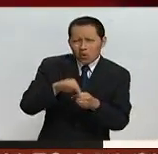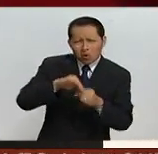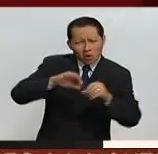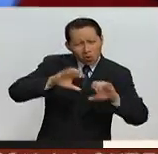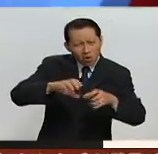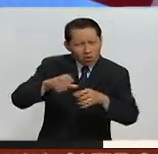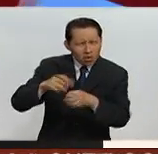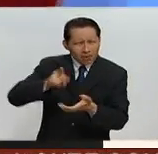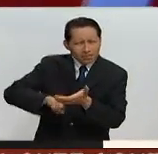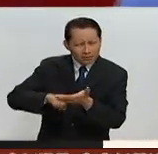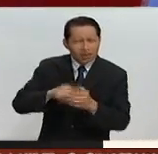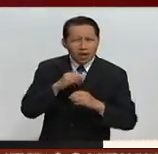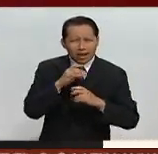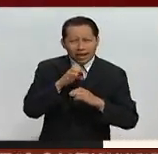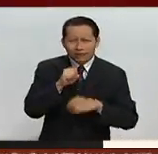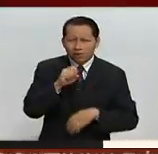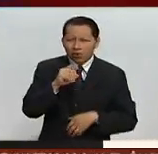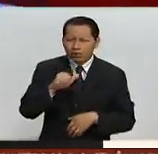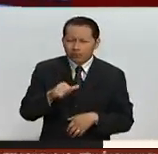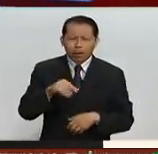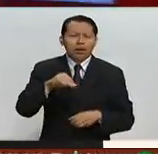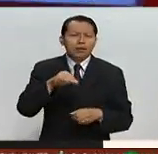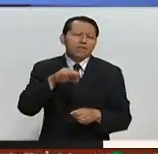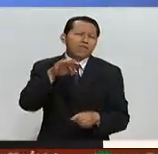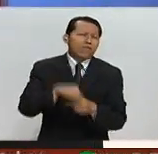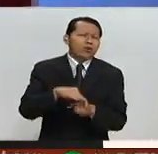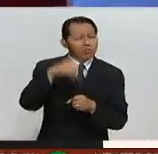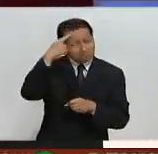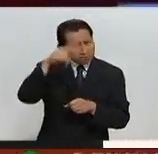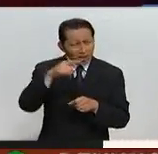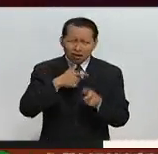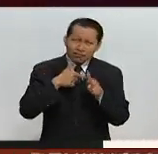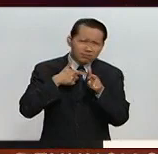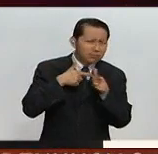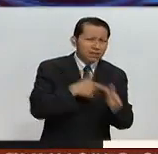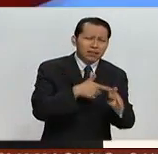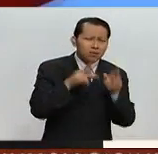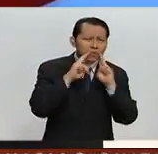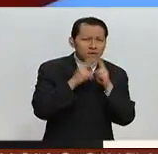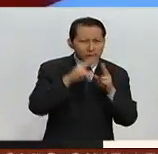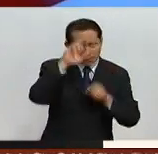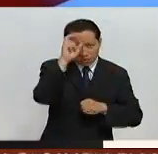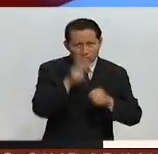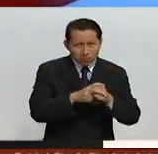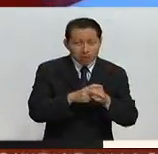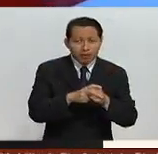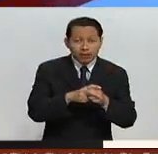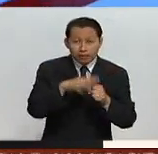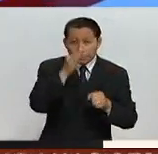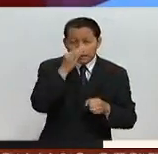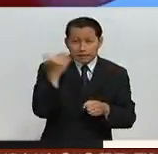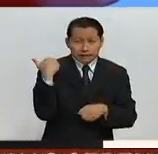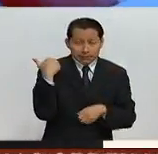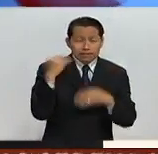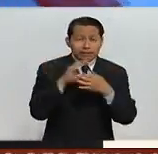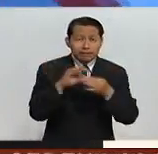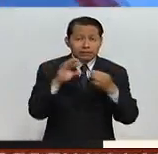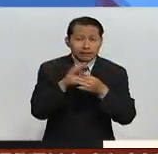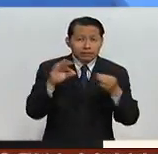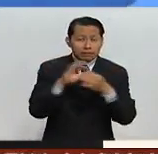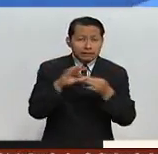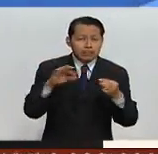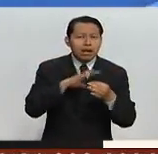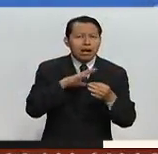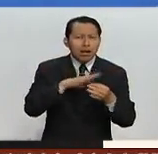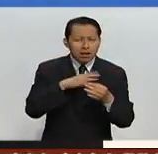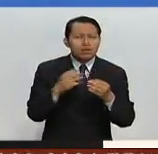comunidades de lo que es Escocia para quedarse dentro de la Unión Europea. Y hace unos minutos acaba de dar a conocer esta información que dice que